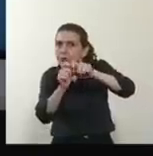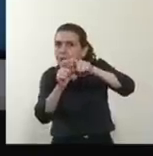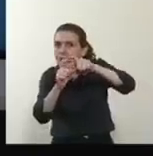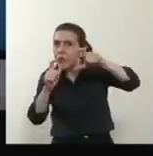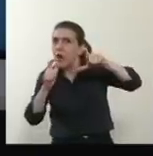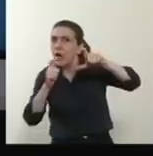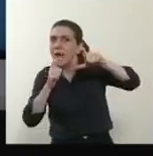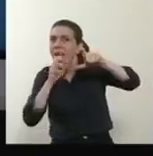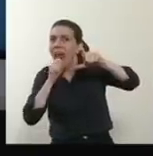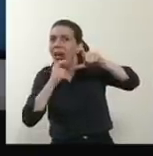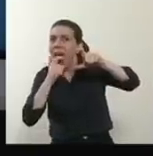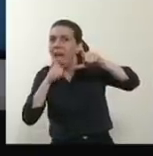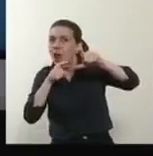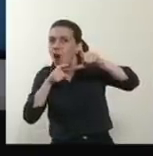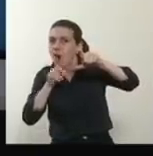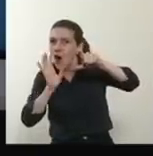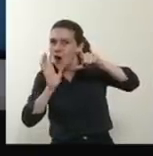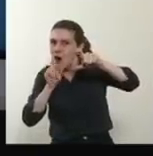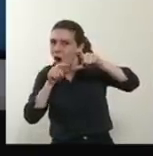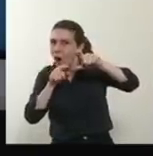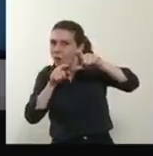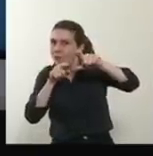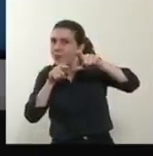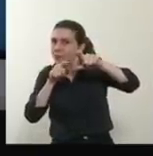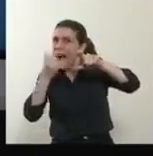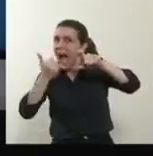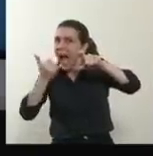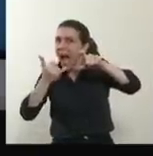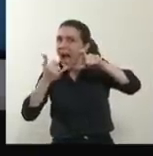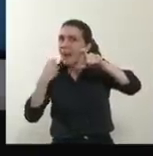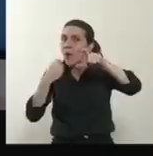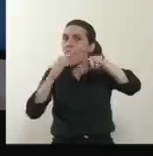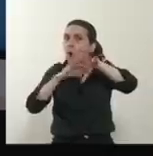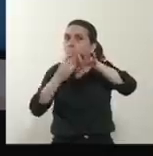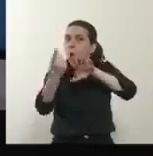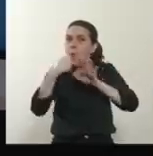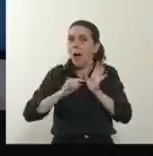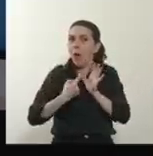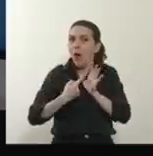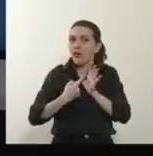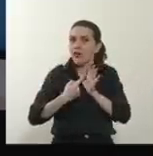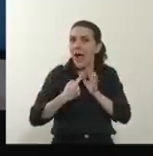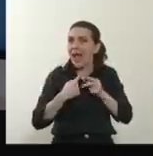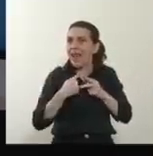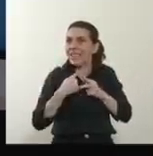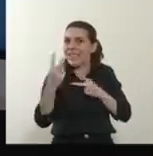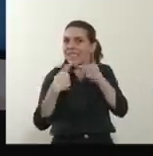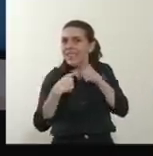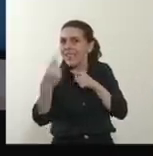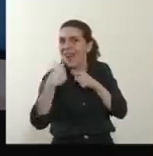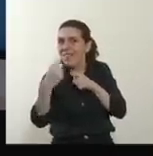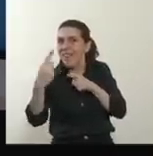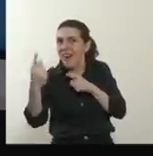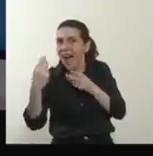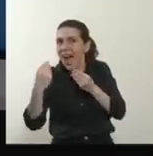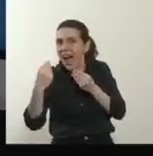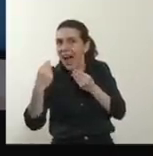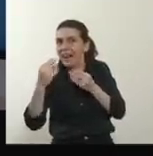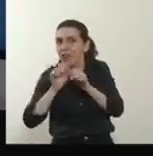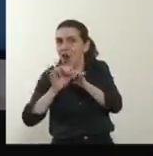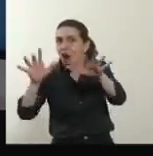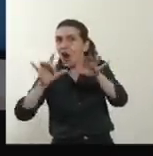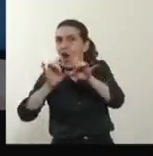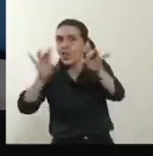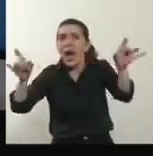afectada por la irradiación de Buenos Aires. ¿Cómo se explica todo esto? Pero esto lo podemos ver en varios lugares,